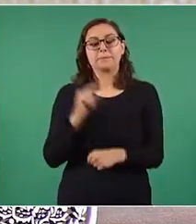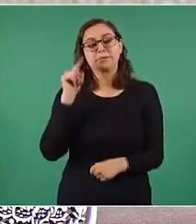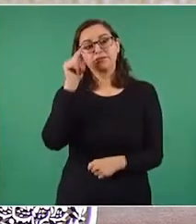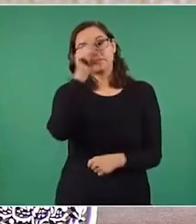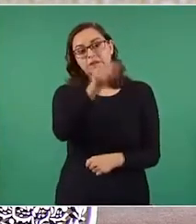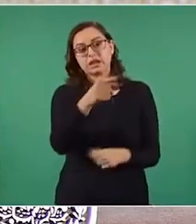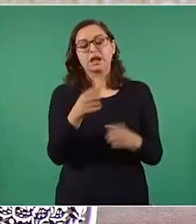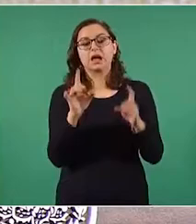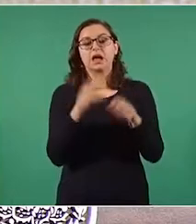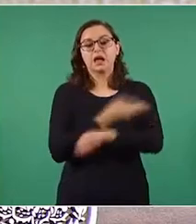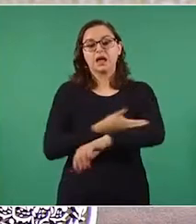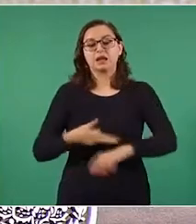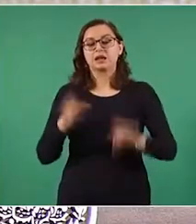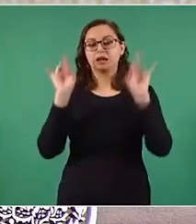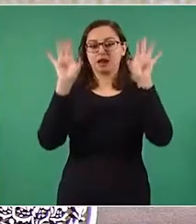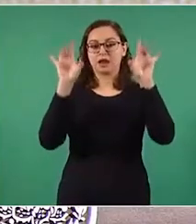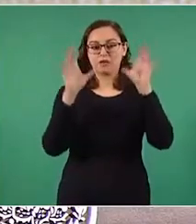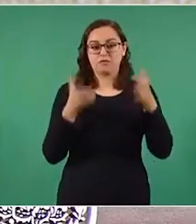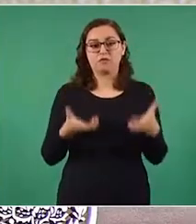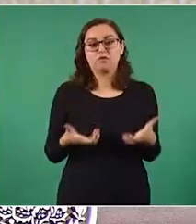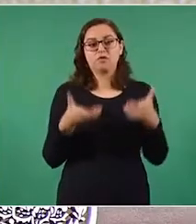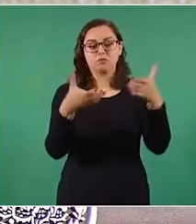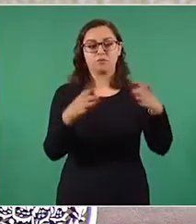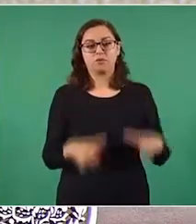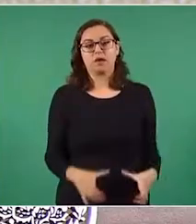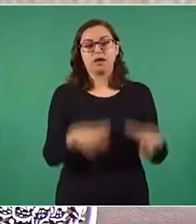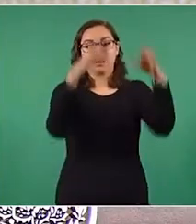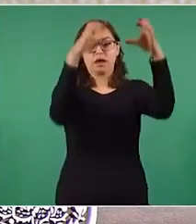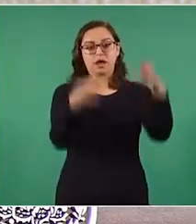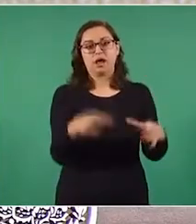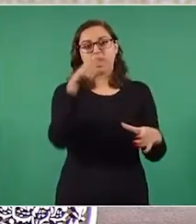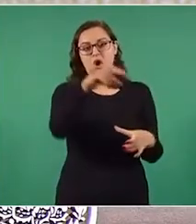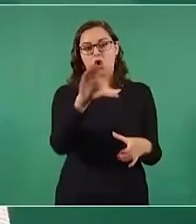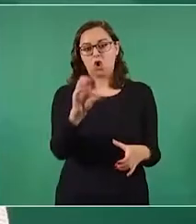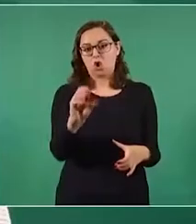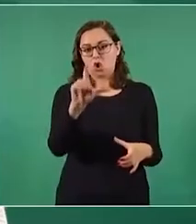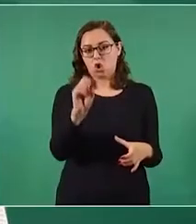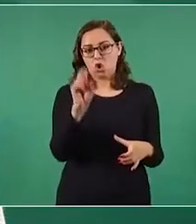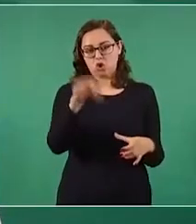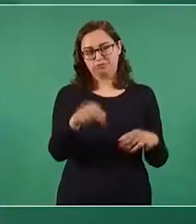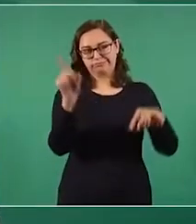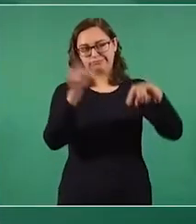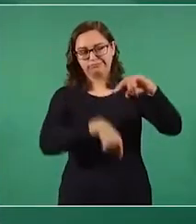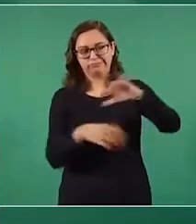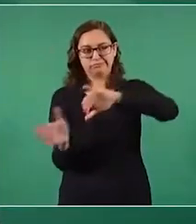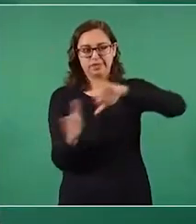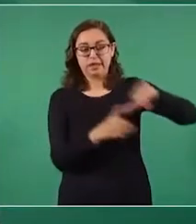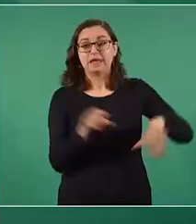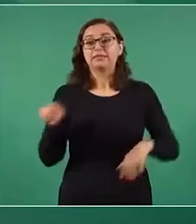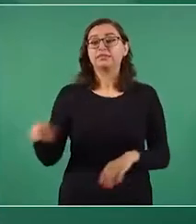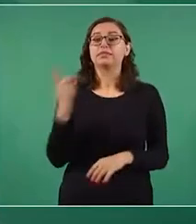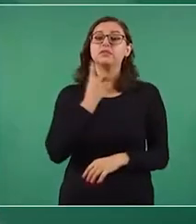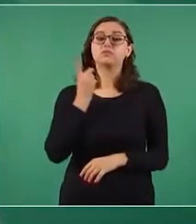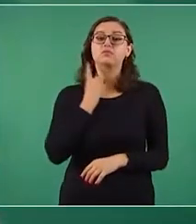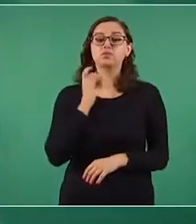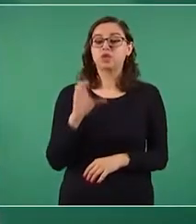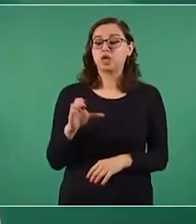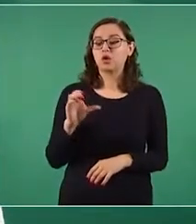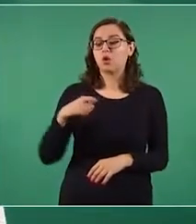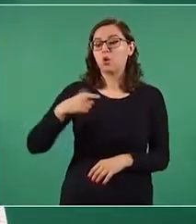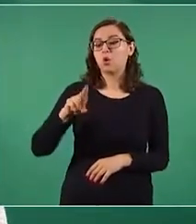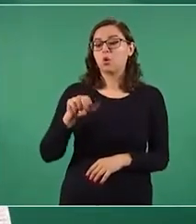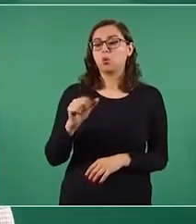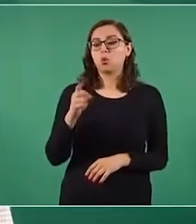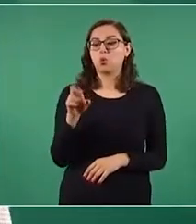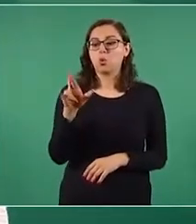Cristóbal Colón en la Avenida Reforma, el diputado electo Gabriel Cuadri publicó en sus redes sociales algo que parecería absurdo.